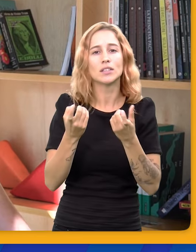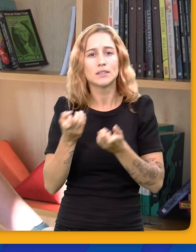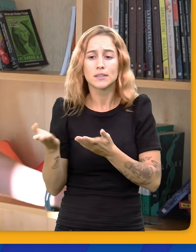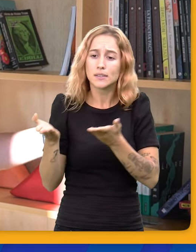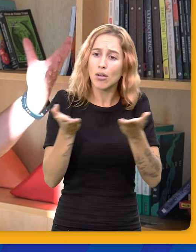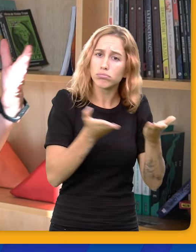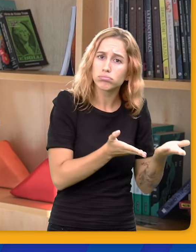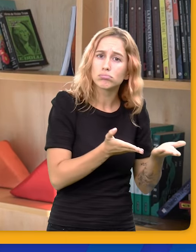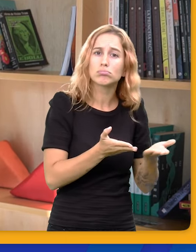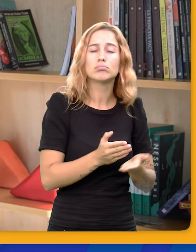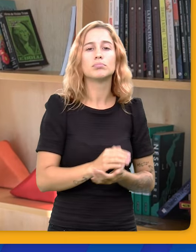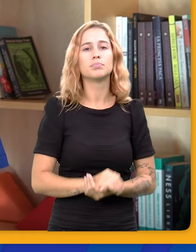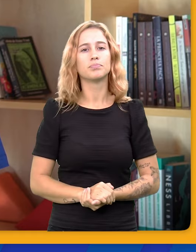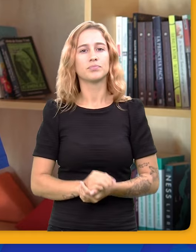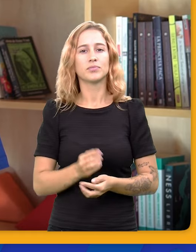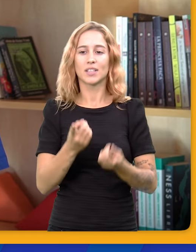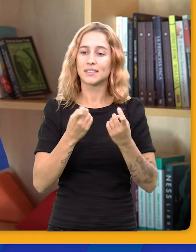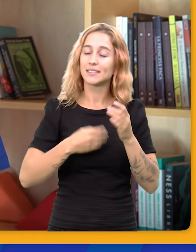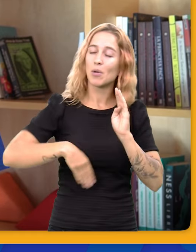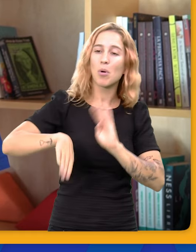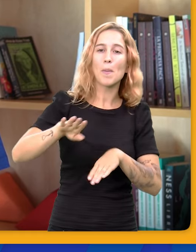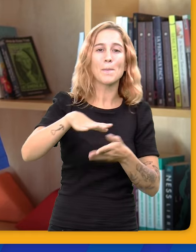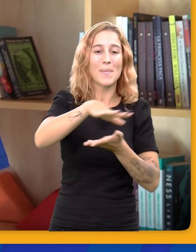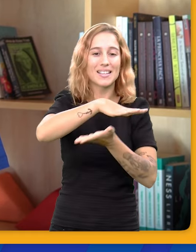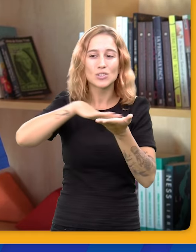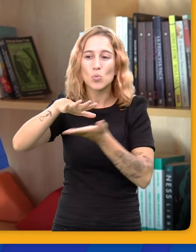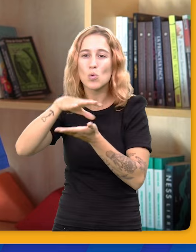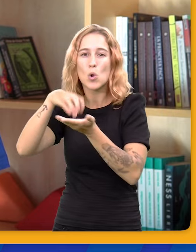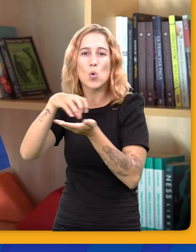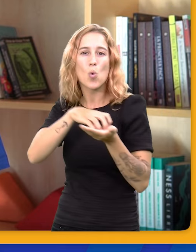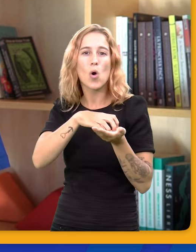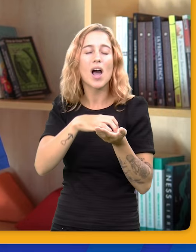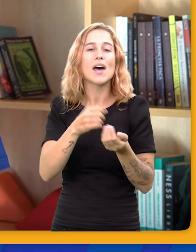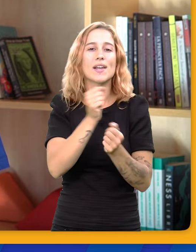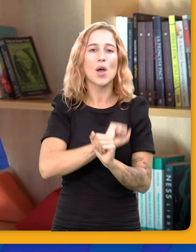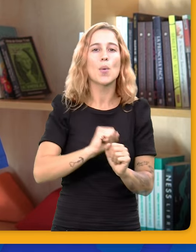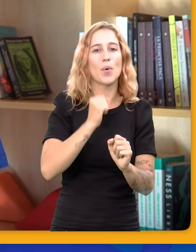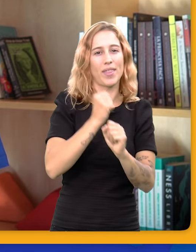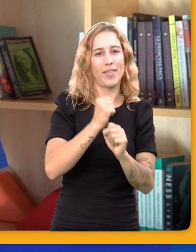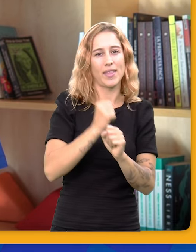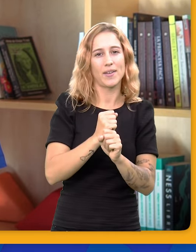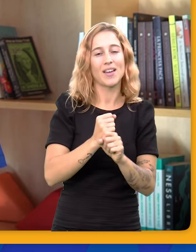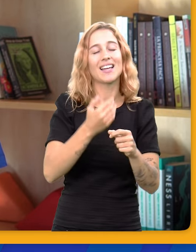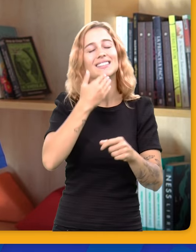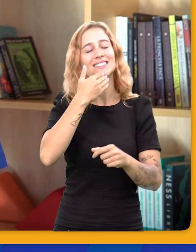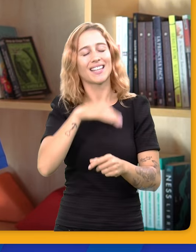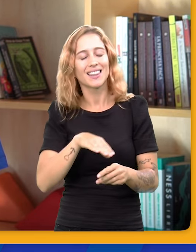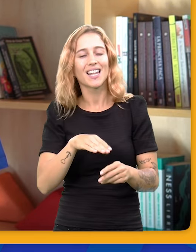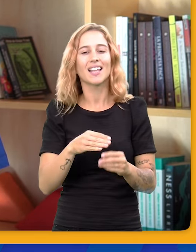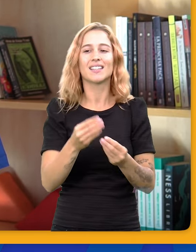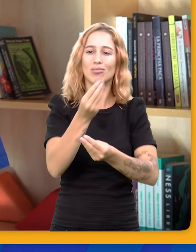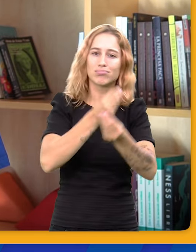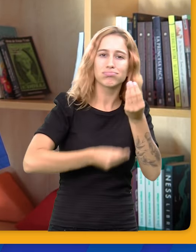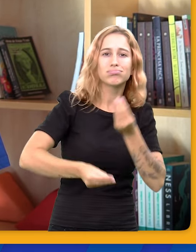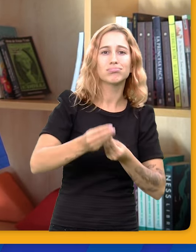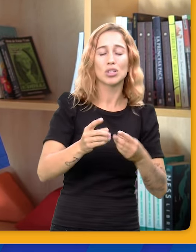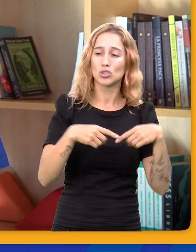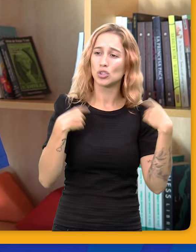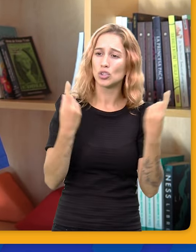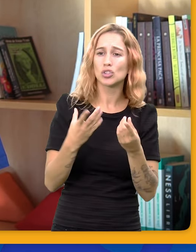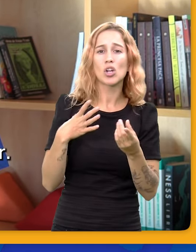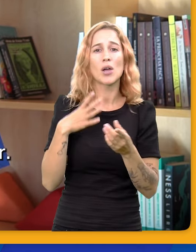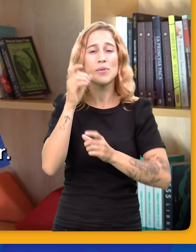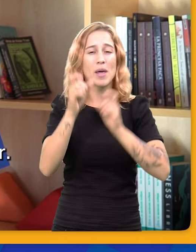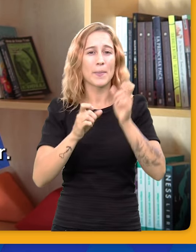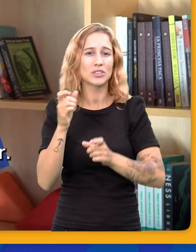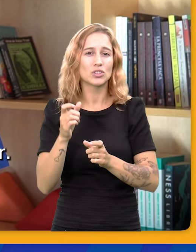te dejo el espacio primero. Necesitamos tener más espacio, que se nos brinden más espacio, que se nos entienda, que se entienda más que nada. Nosotros tenemos una